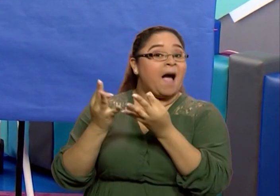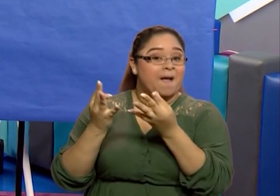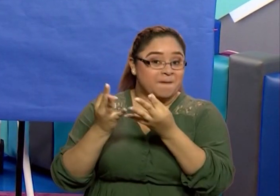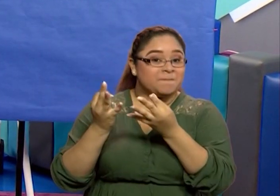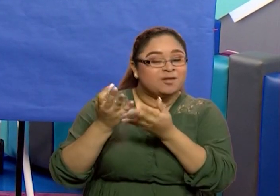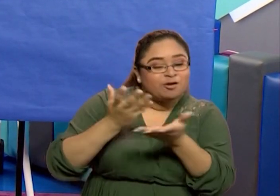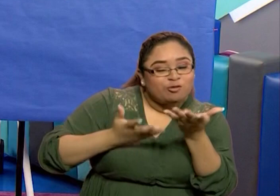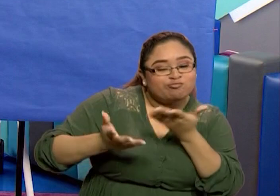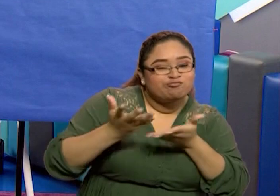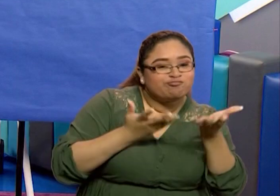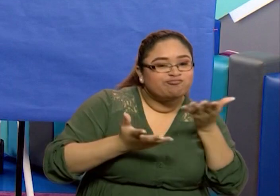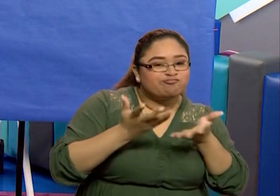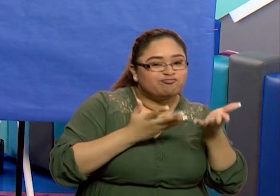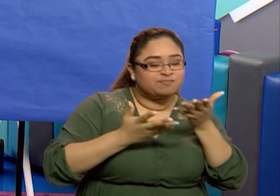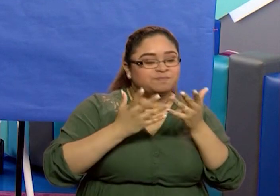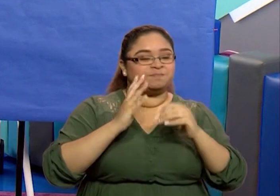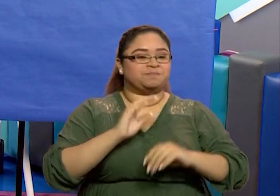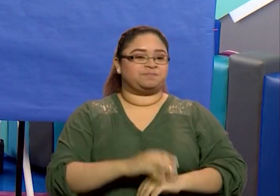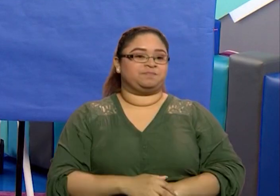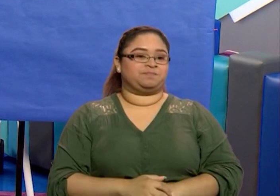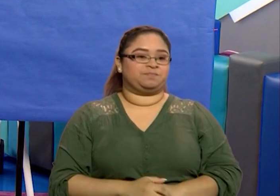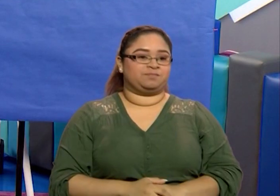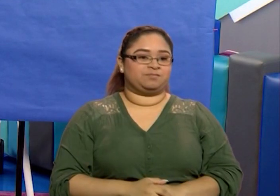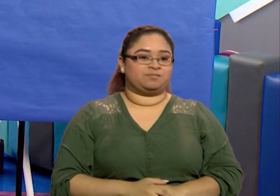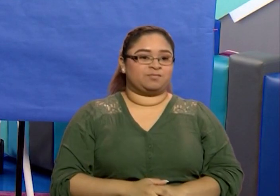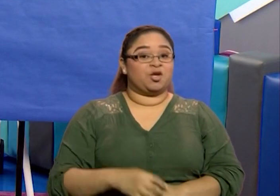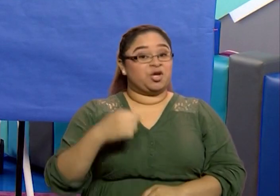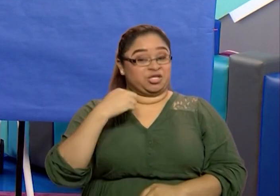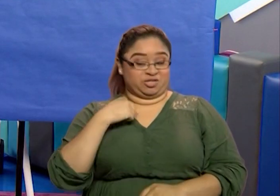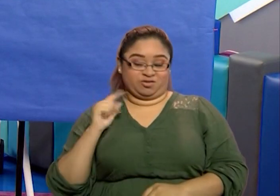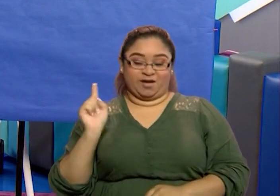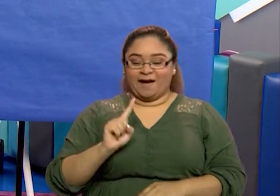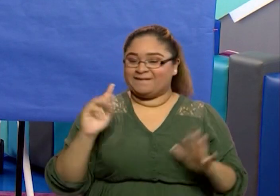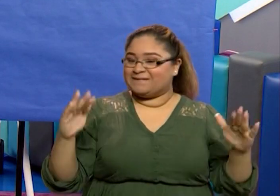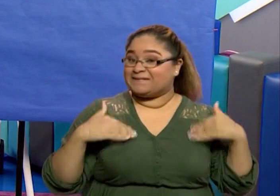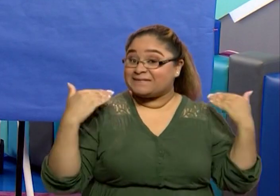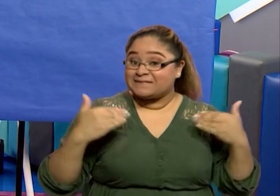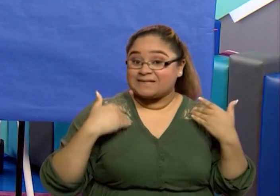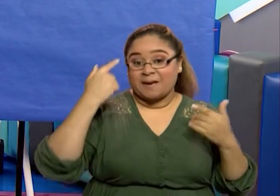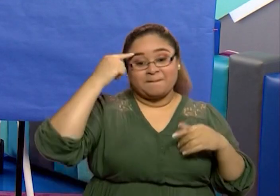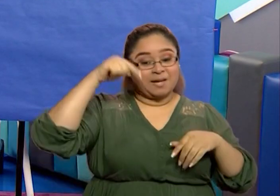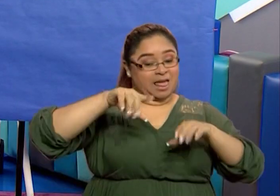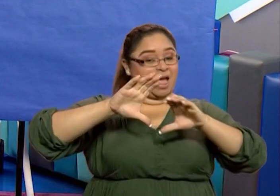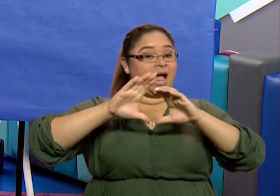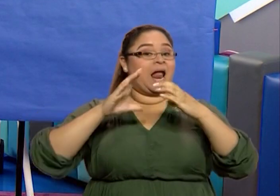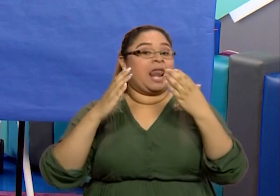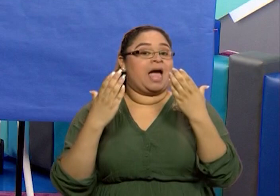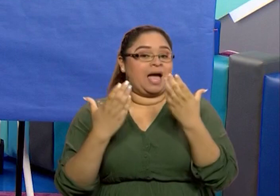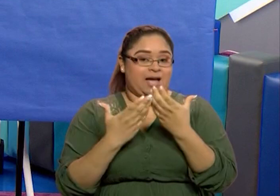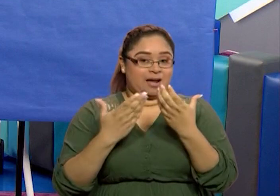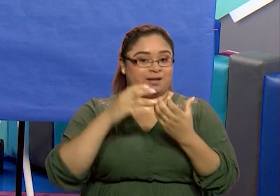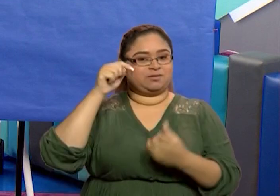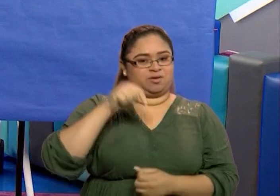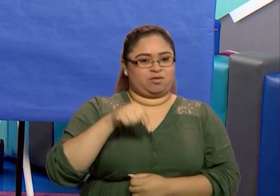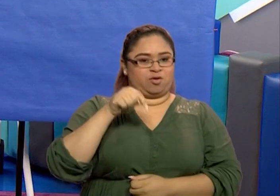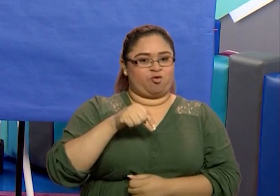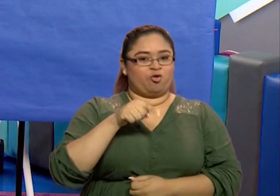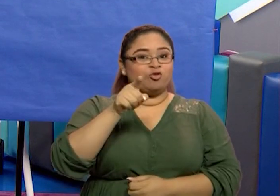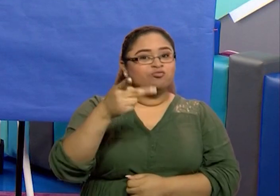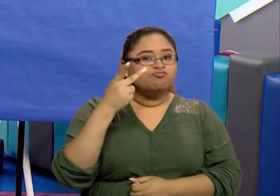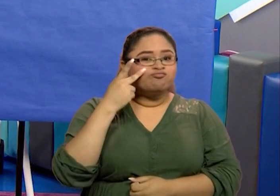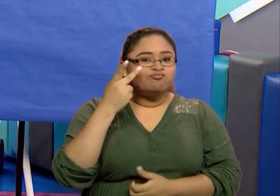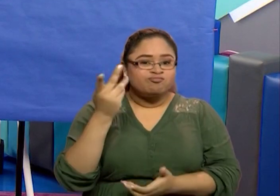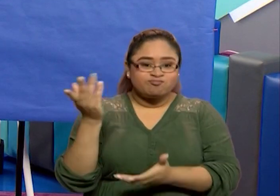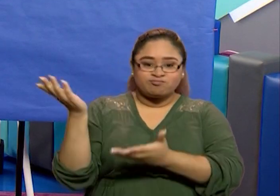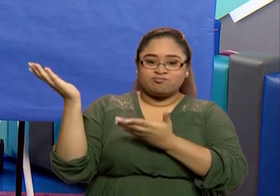esta semana. ¿Bien? Entonces yo vine muy entusiasmada con nuestra clase de hoy. ¿Y qué les parece el